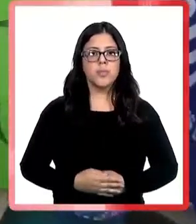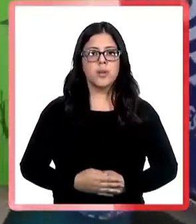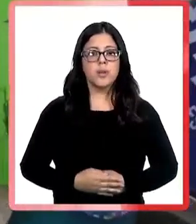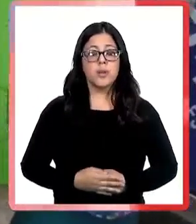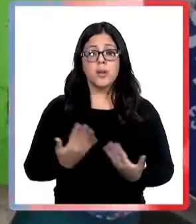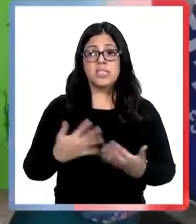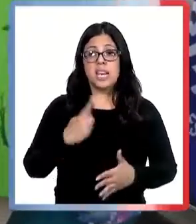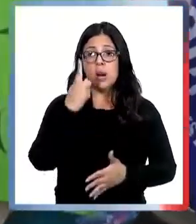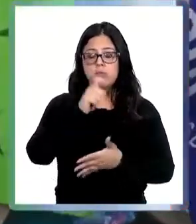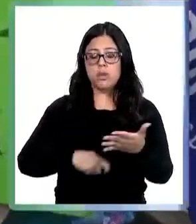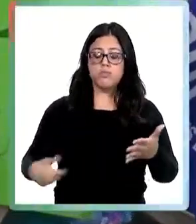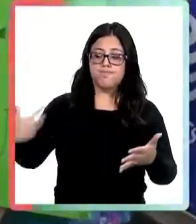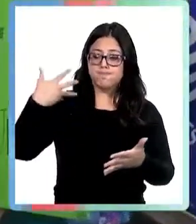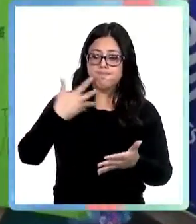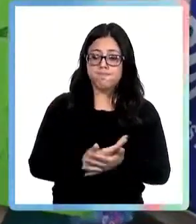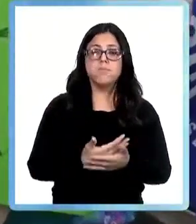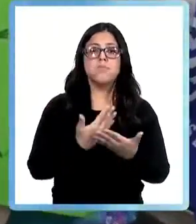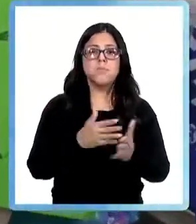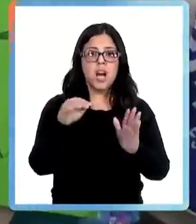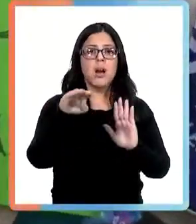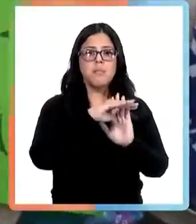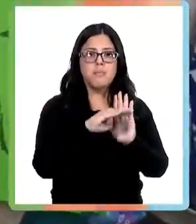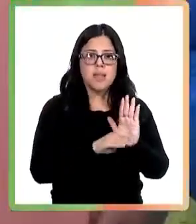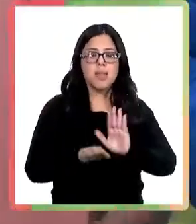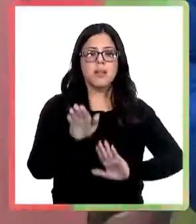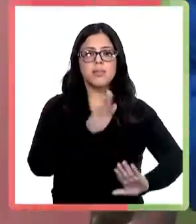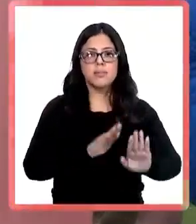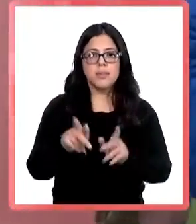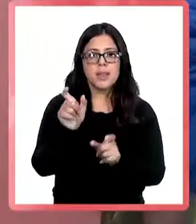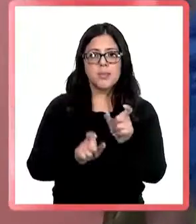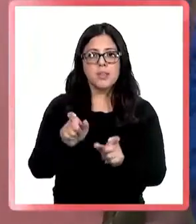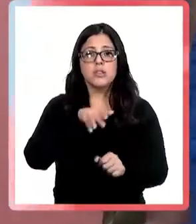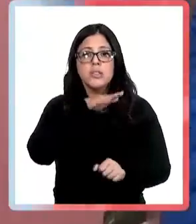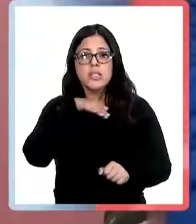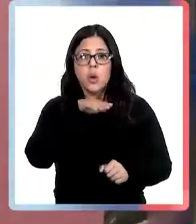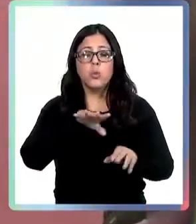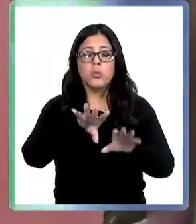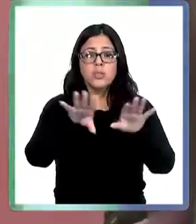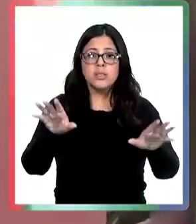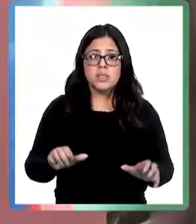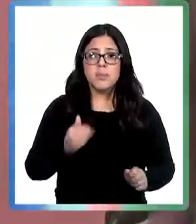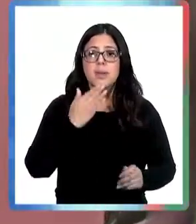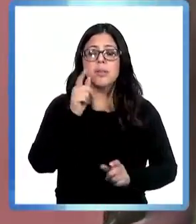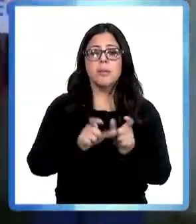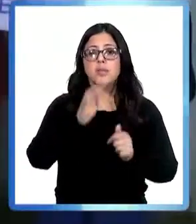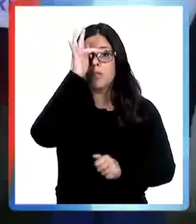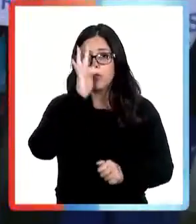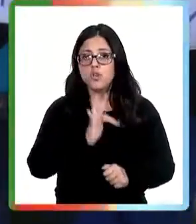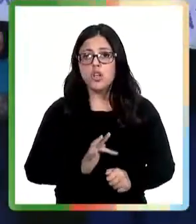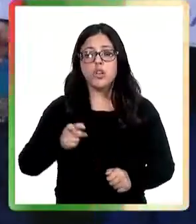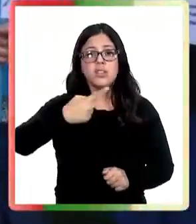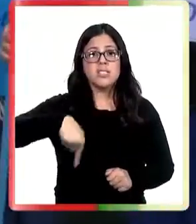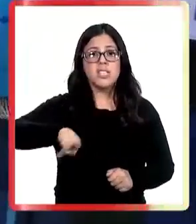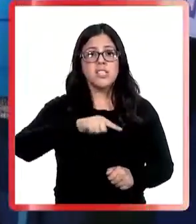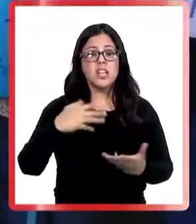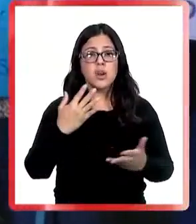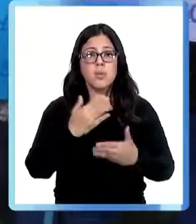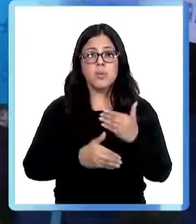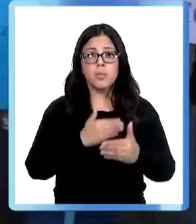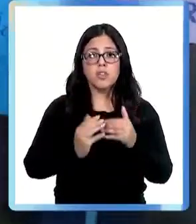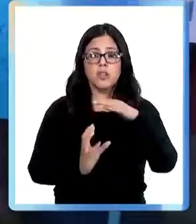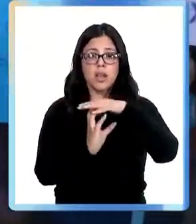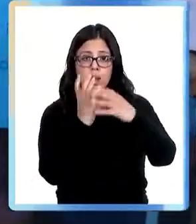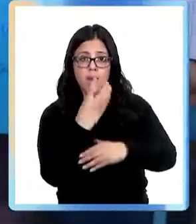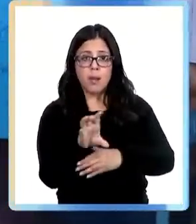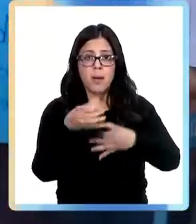un mes de este hecho se anunciaron diversas medidas para proteger tanto a los usuarios como a los funcionarios entre ellos la instalación de